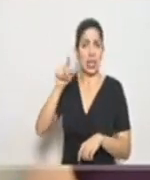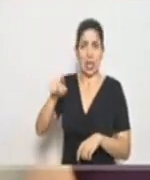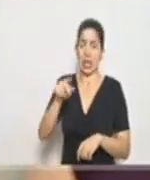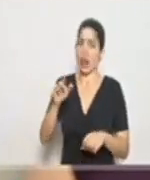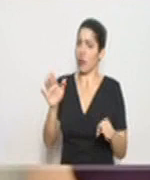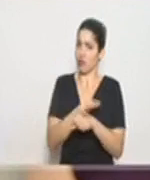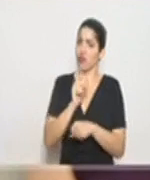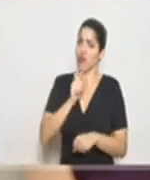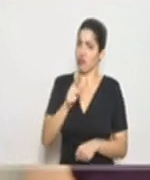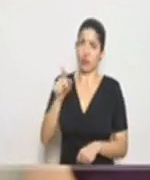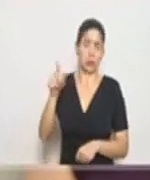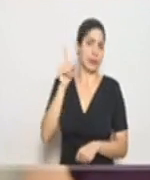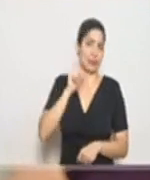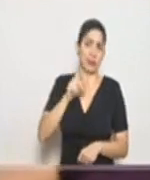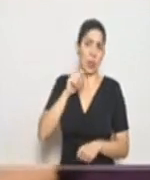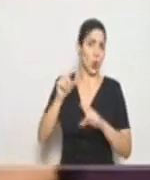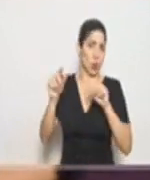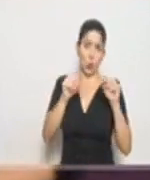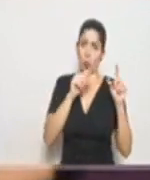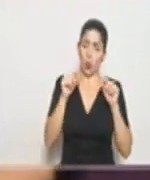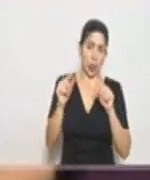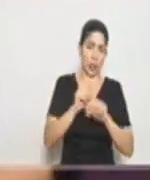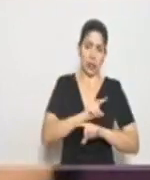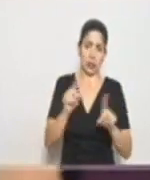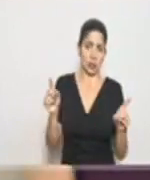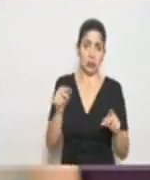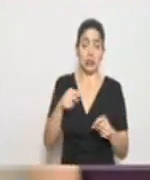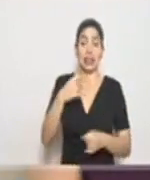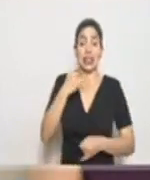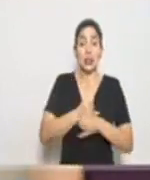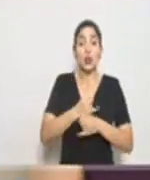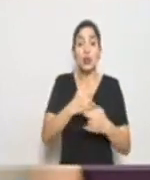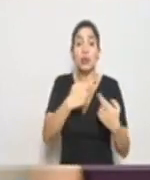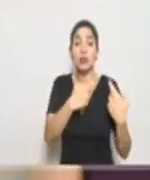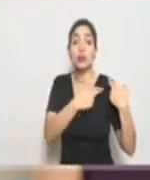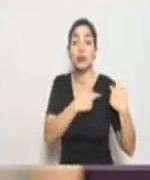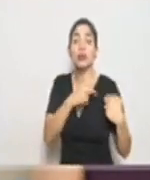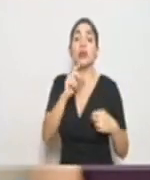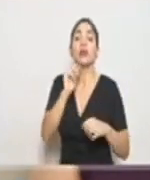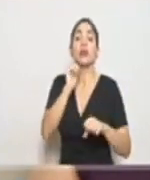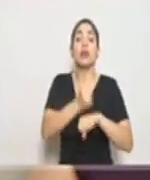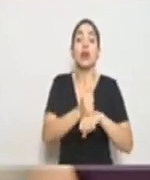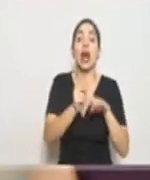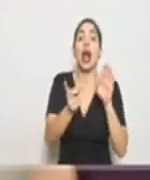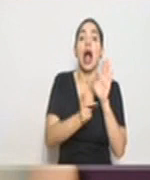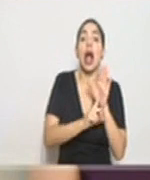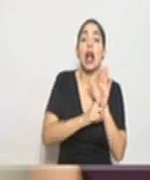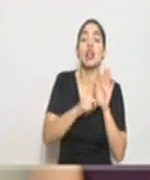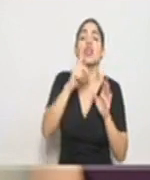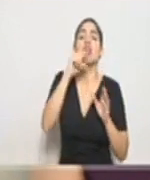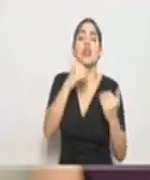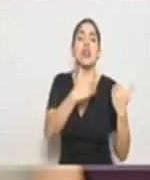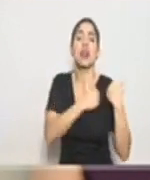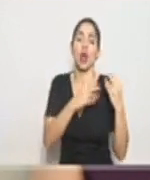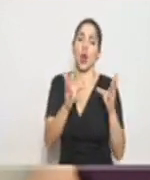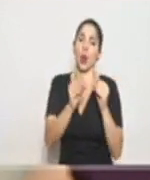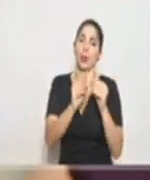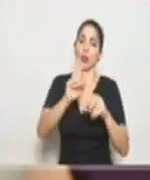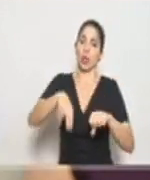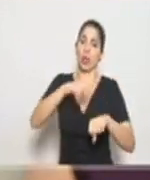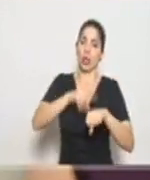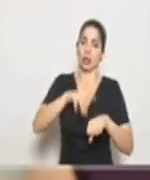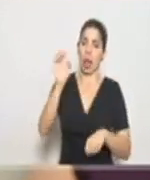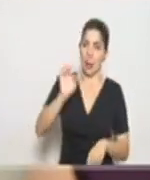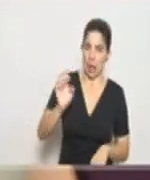categóricamente esos rumores. La instancia responsable de establecer las alertas en el país es la Comisión Nacional de Emergencia,